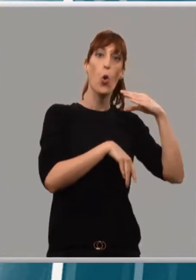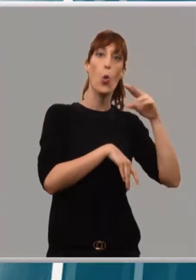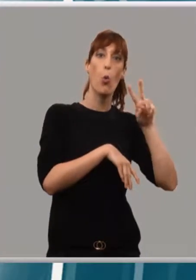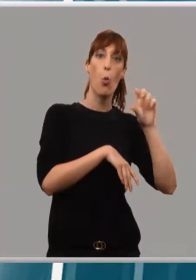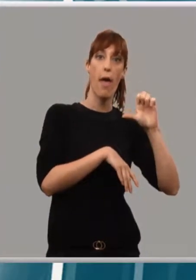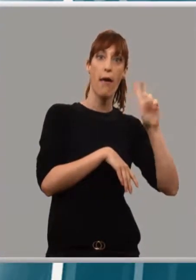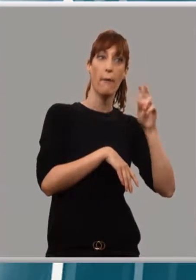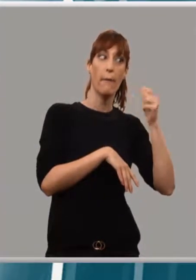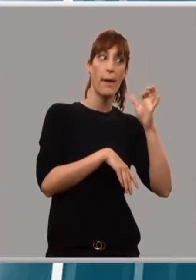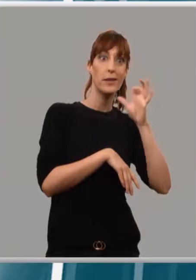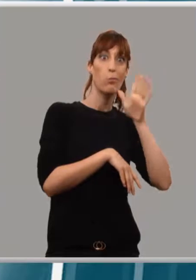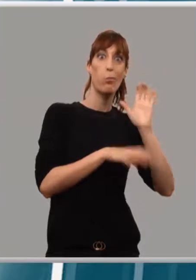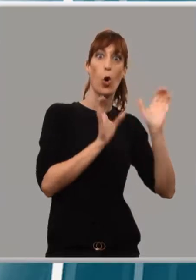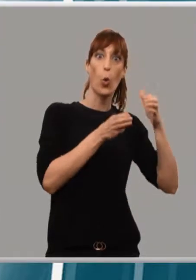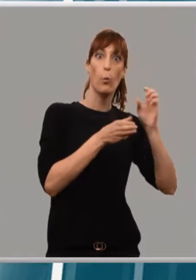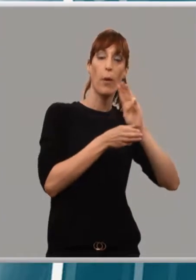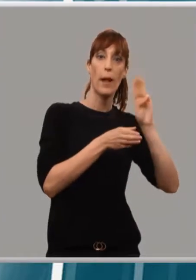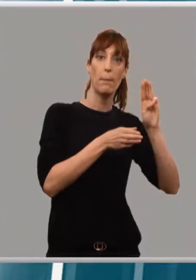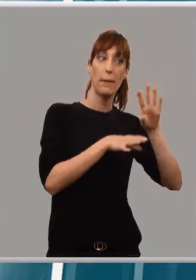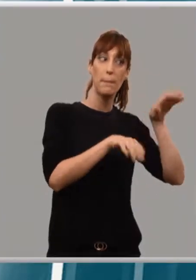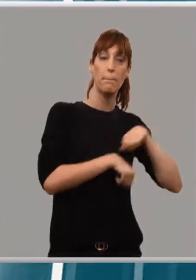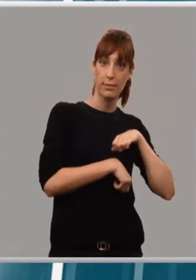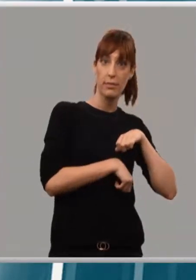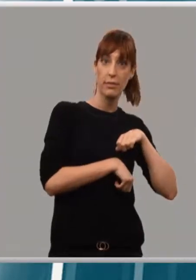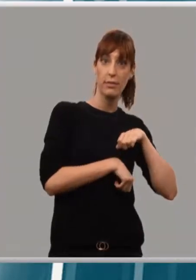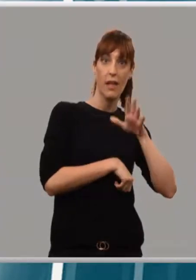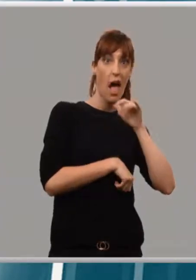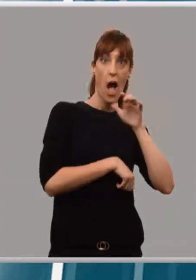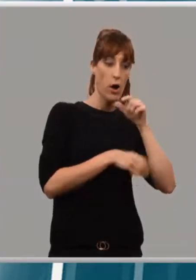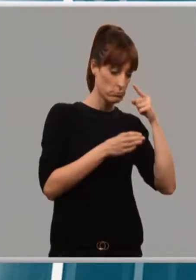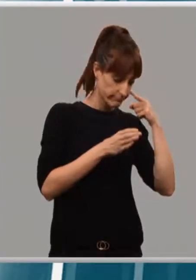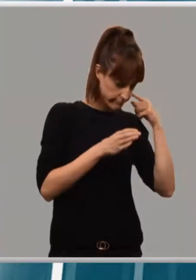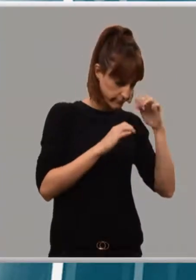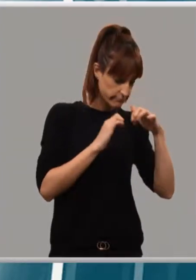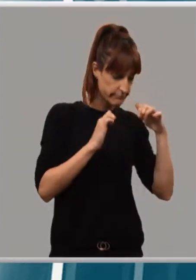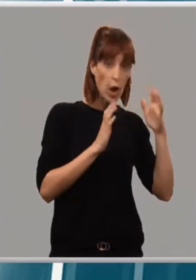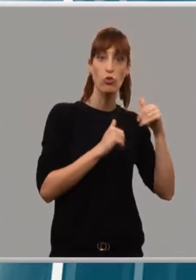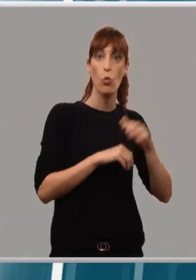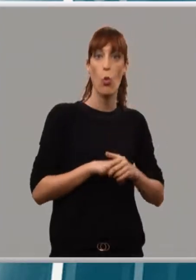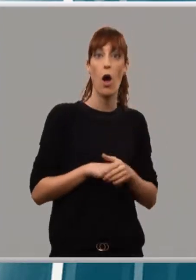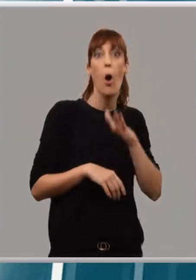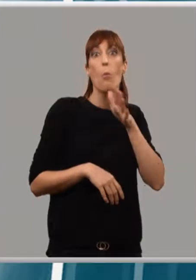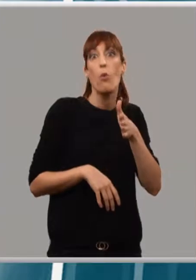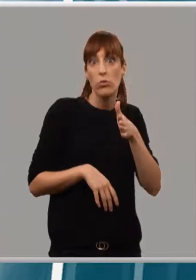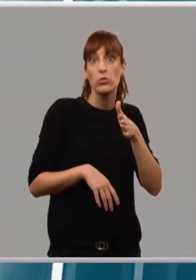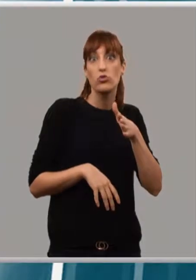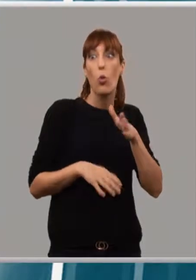estaba en funciones. Cuando menos sorprendente que un gobierno en funciones pueda